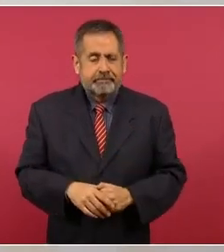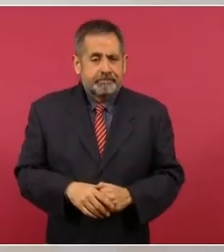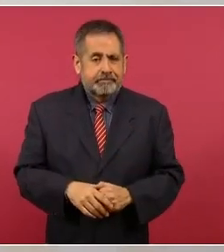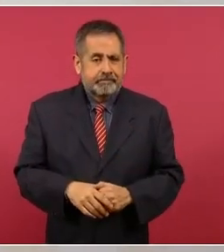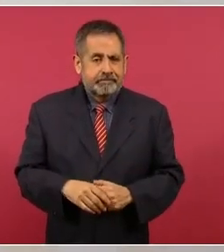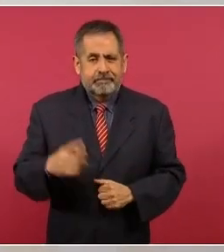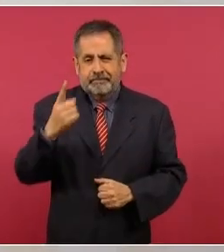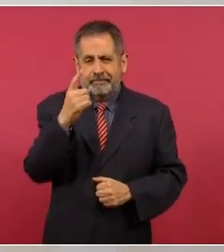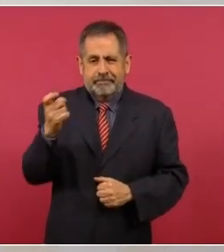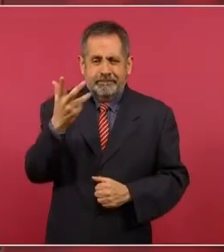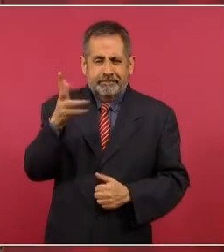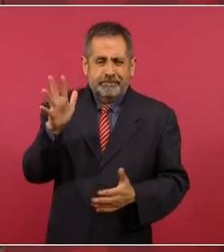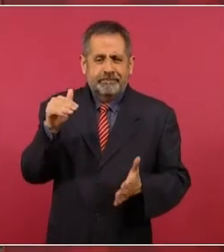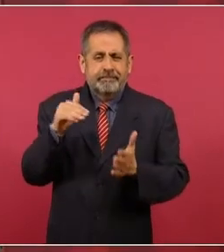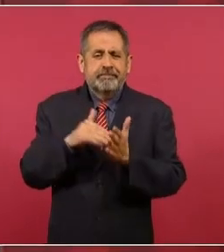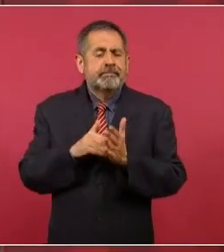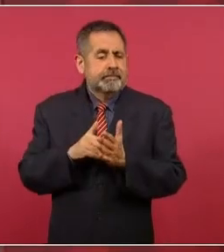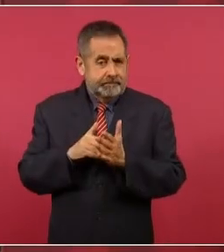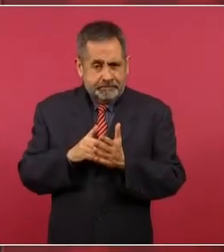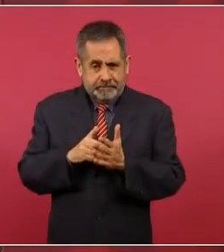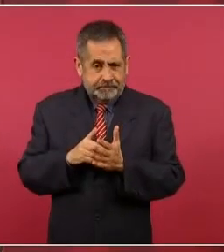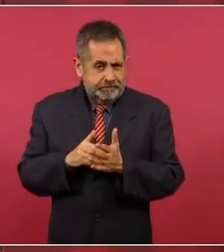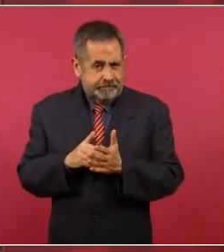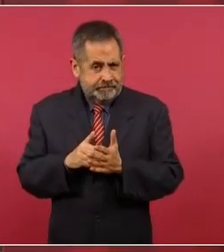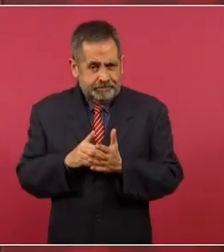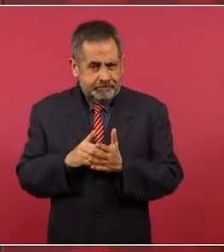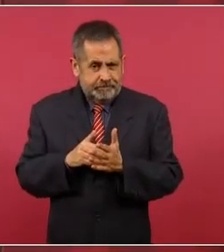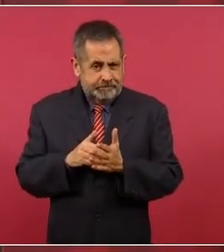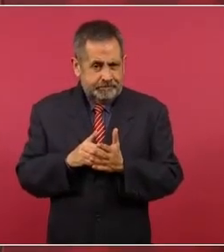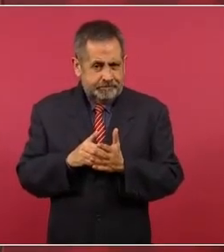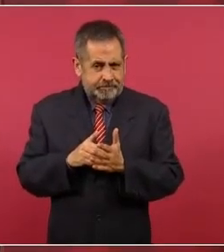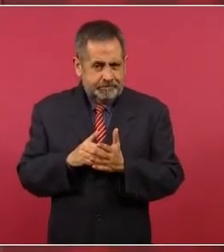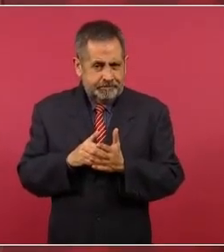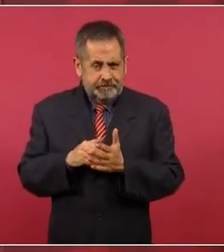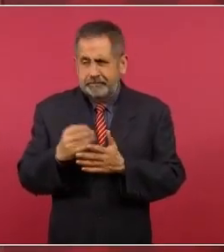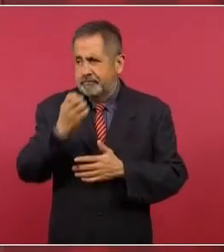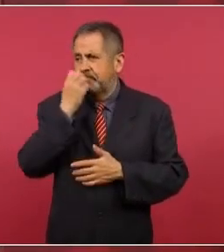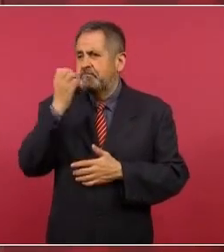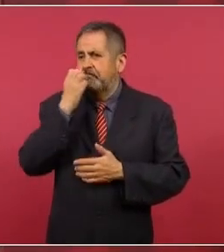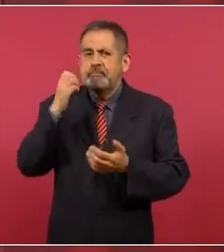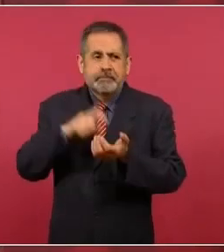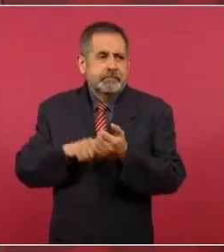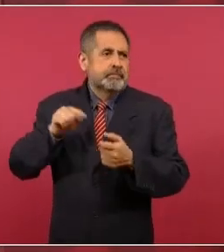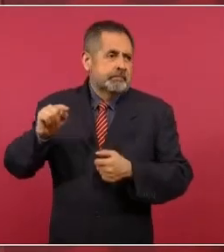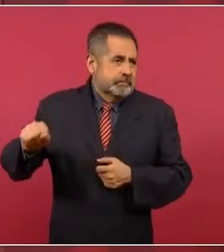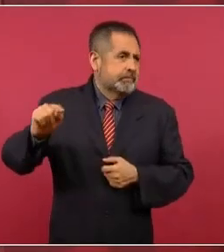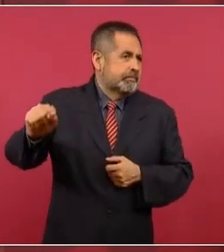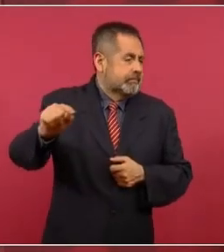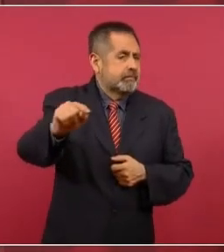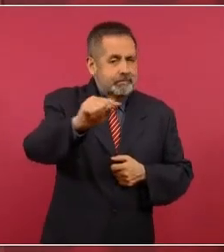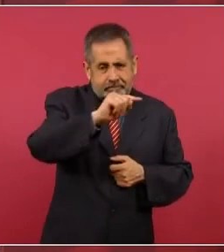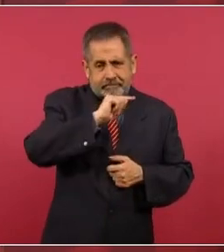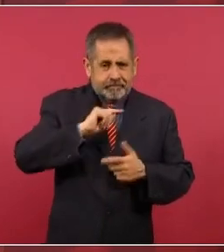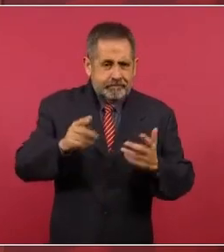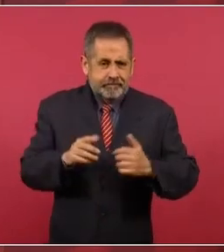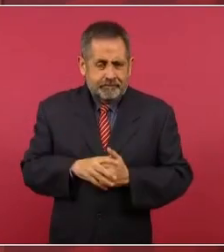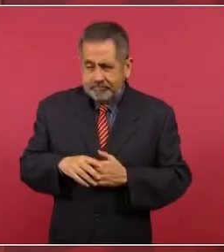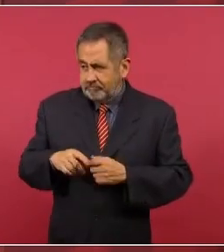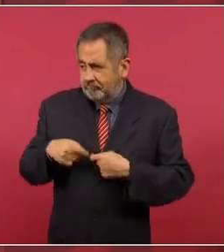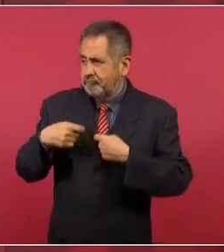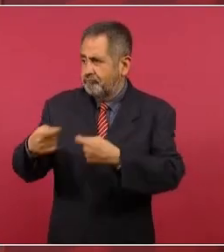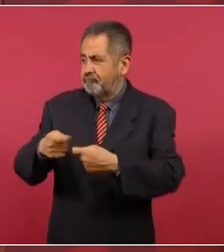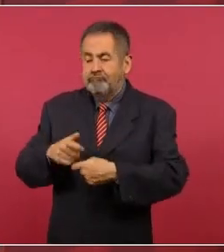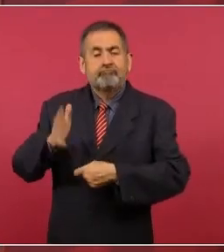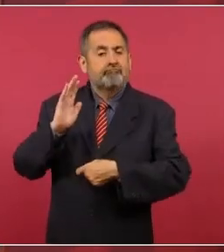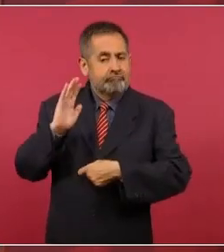110 mil escuelas en donde